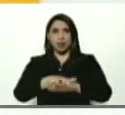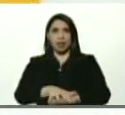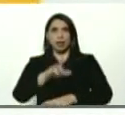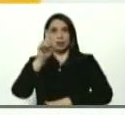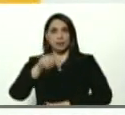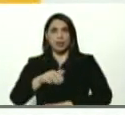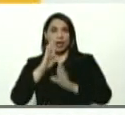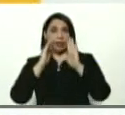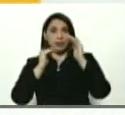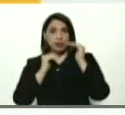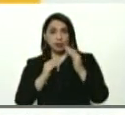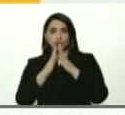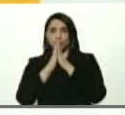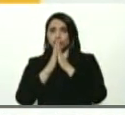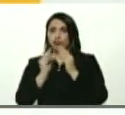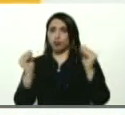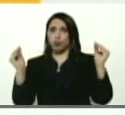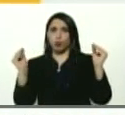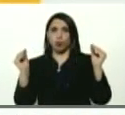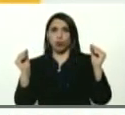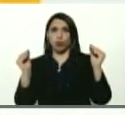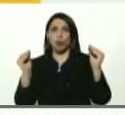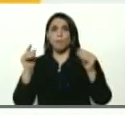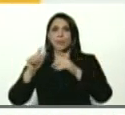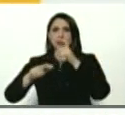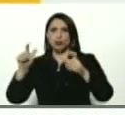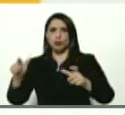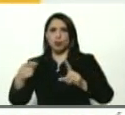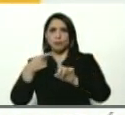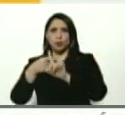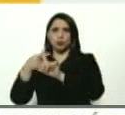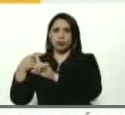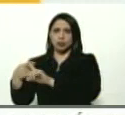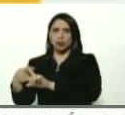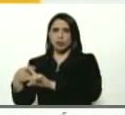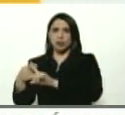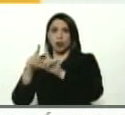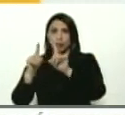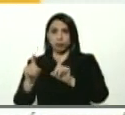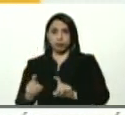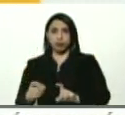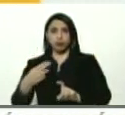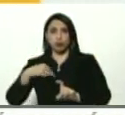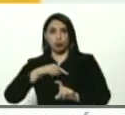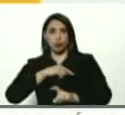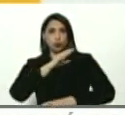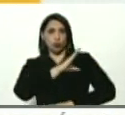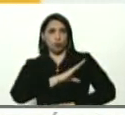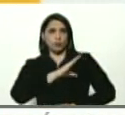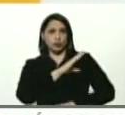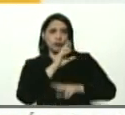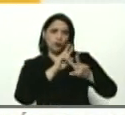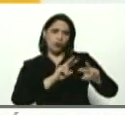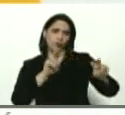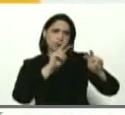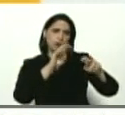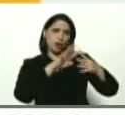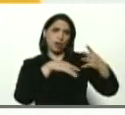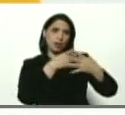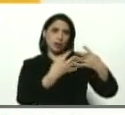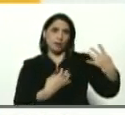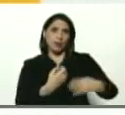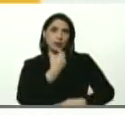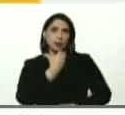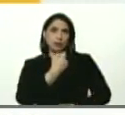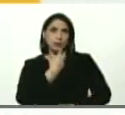estamos atendiendo a todos los casos que han salido positivos. Y bueno, estuvimos hoy en la comisión revisando los esquemas de tratamiento